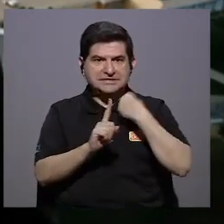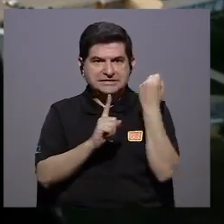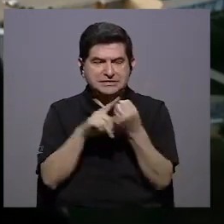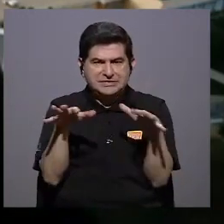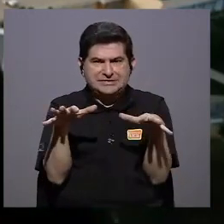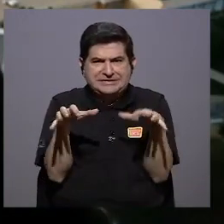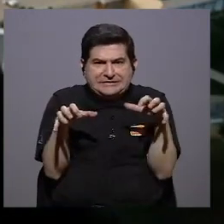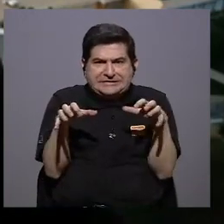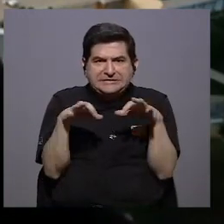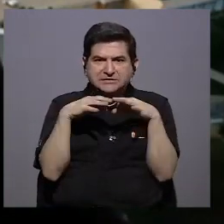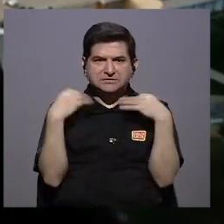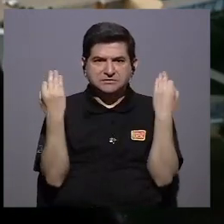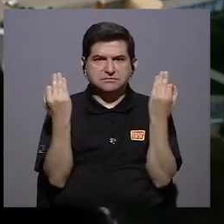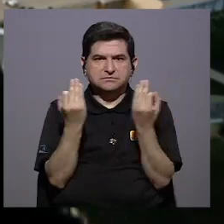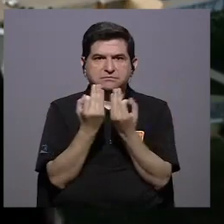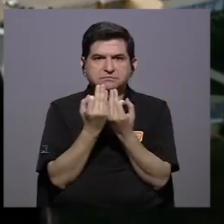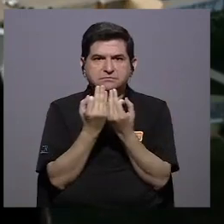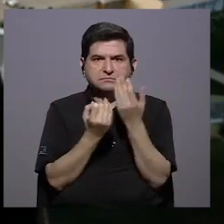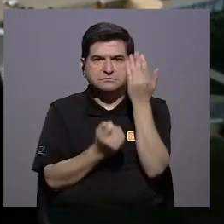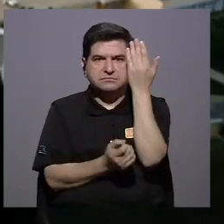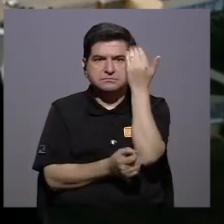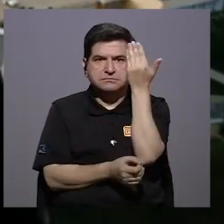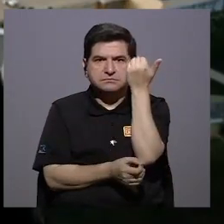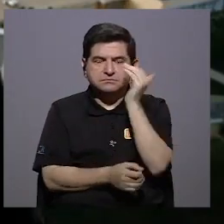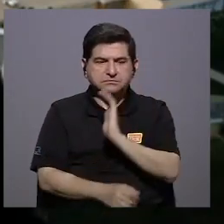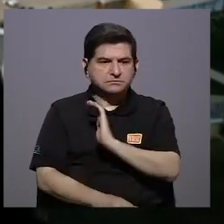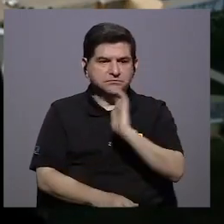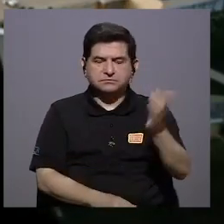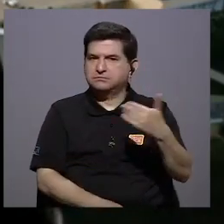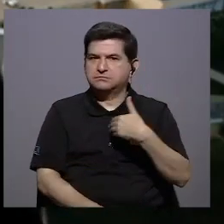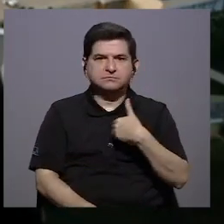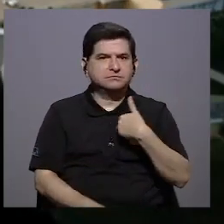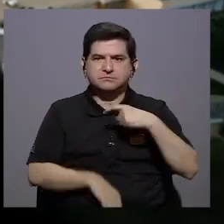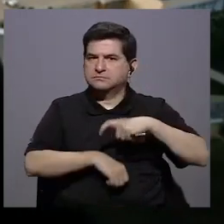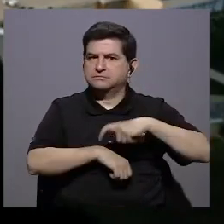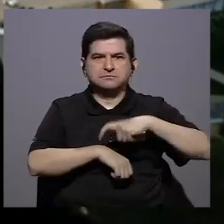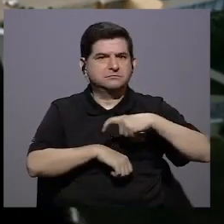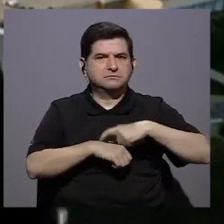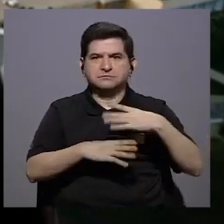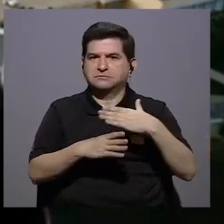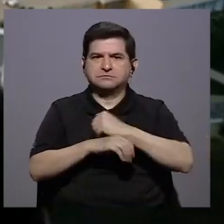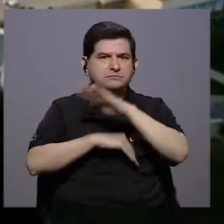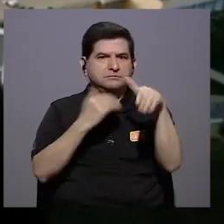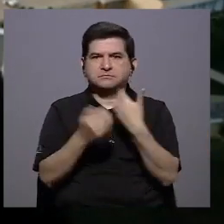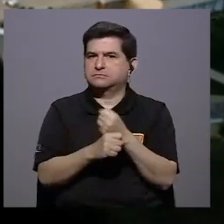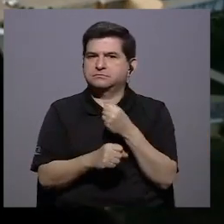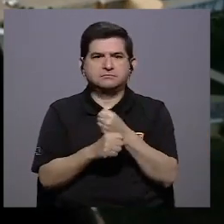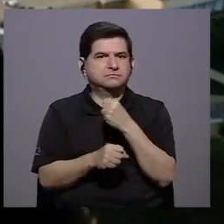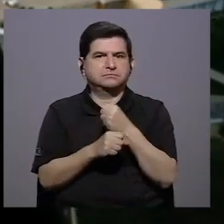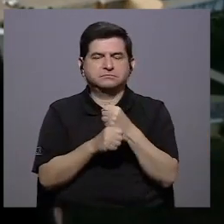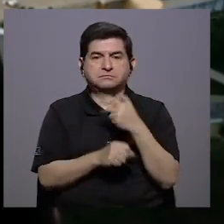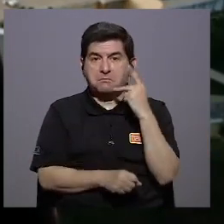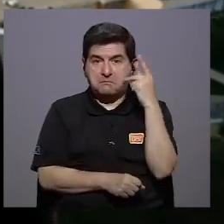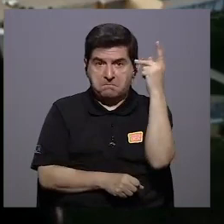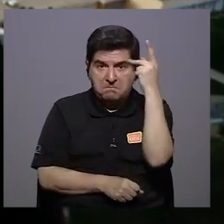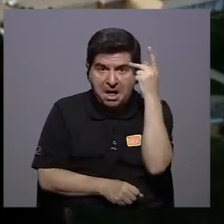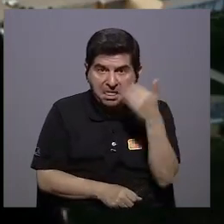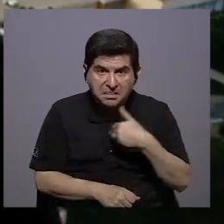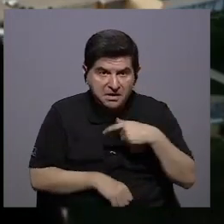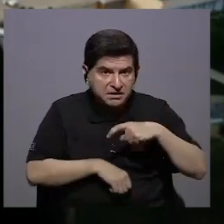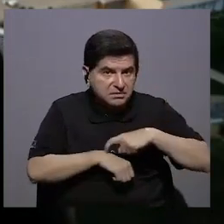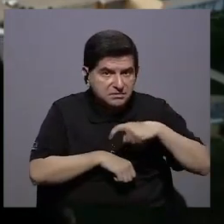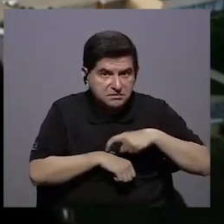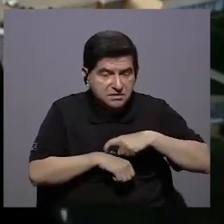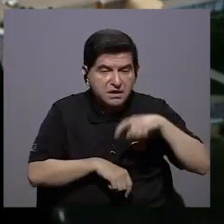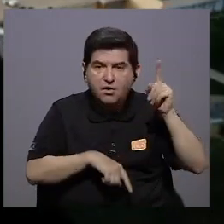situaciones de estrés en la familia porque los chicos no tienen tiempo para realizar todas las tareas porque los padres o no